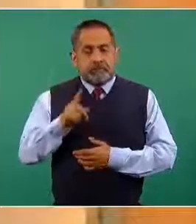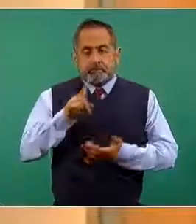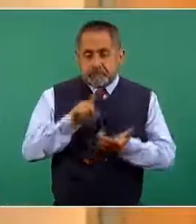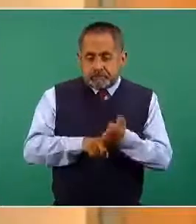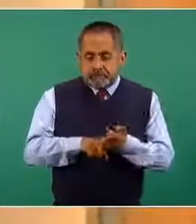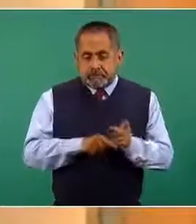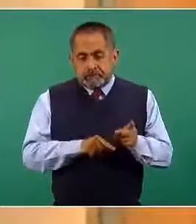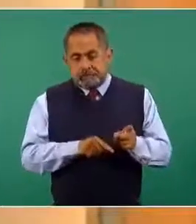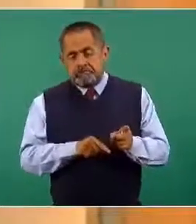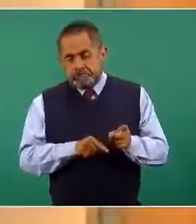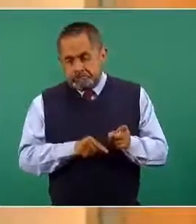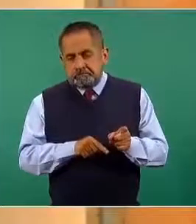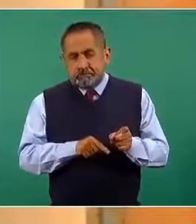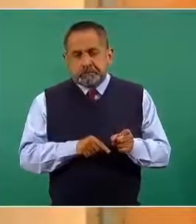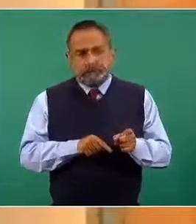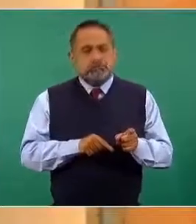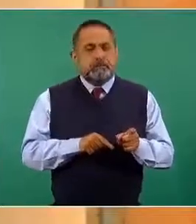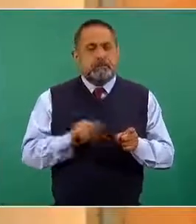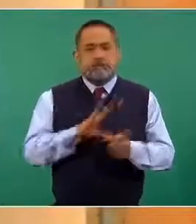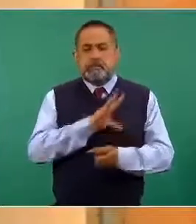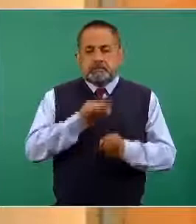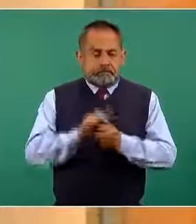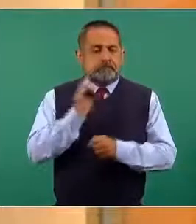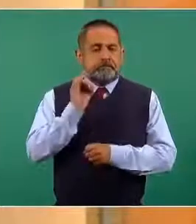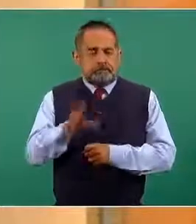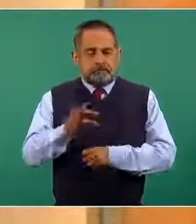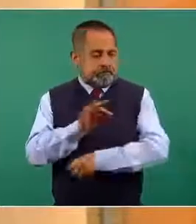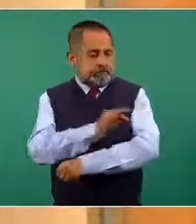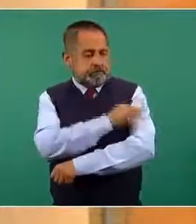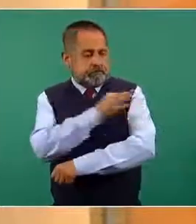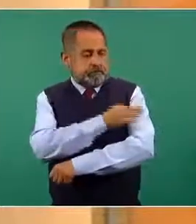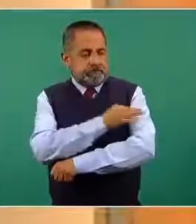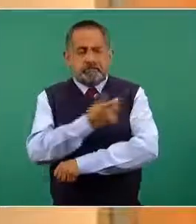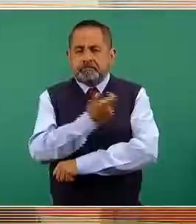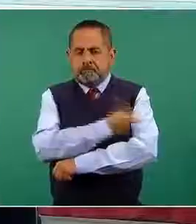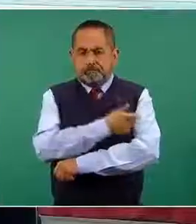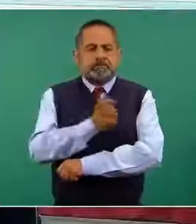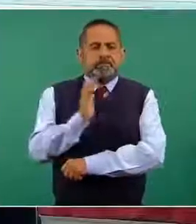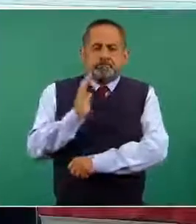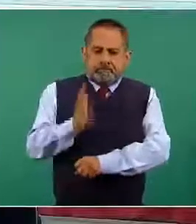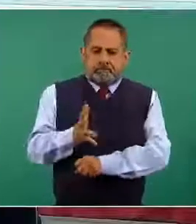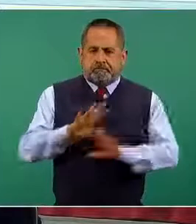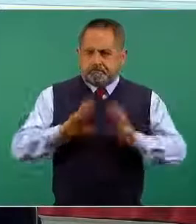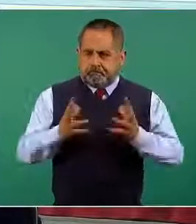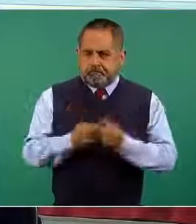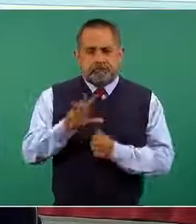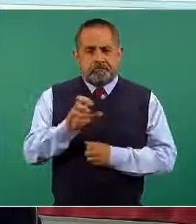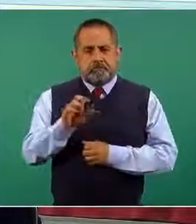esquema completo de vacunación contra la COVID-19 en nuestro país.